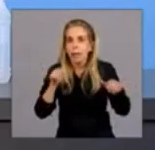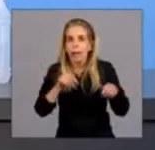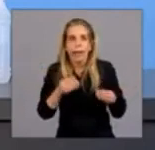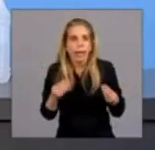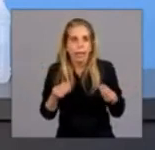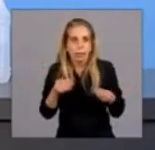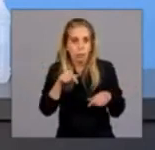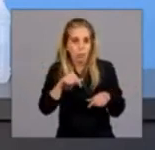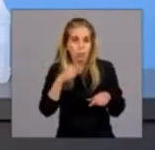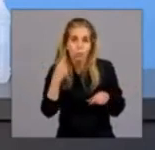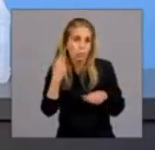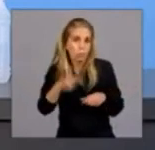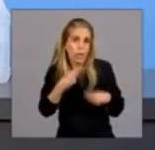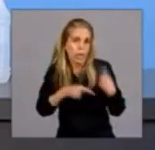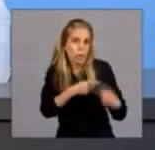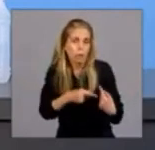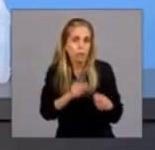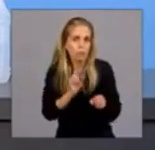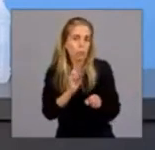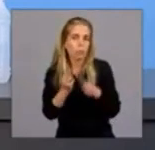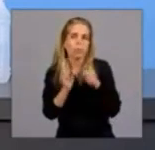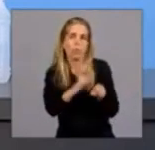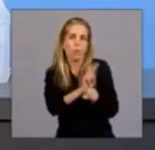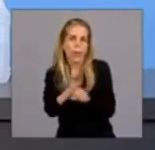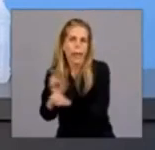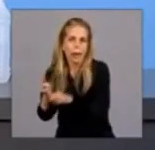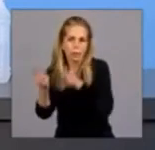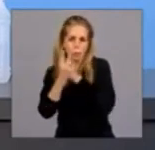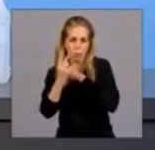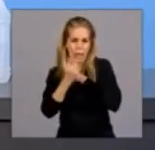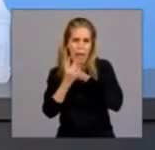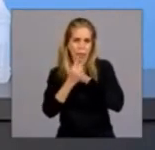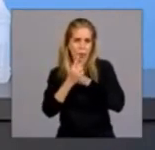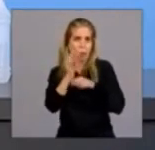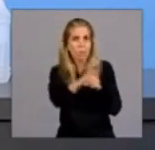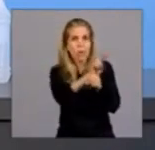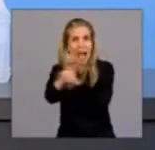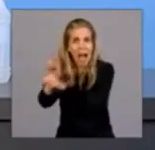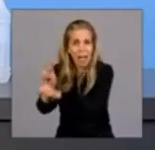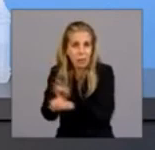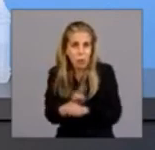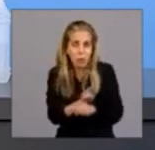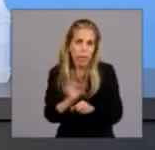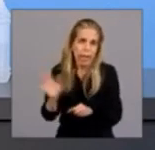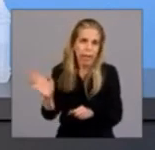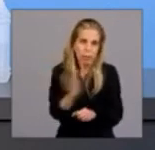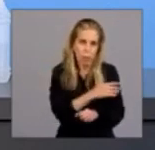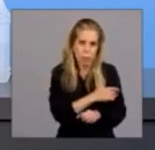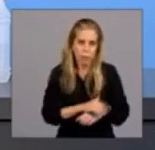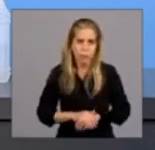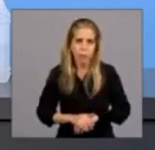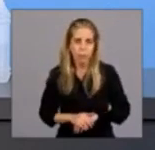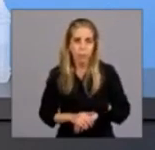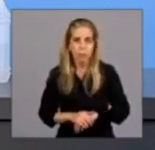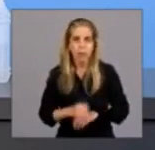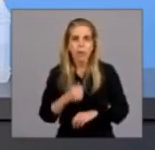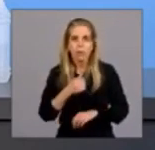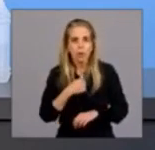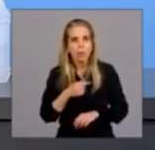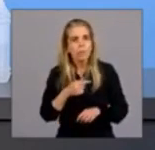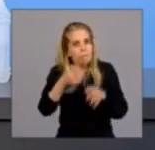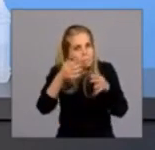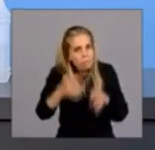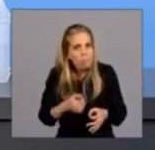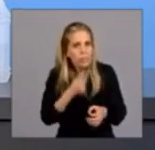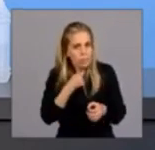es cuidándonos, cuidándonos a nosotros y cuidando así a los otros. Y yo insisto en